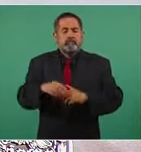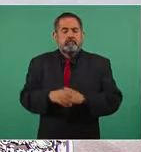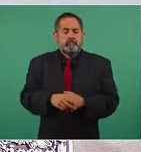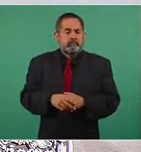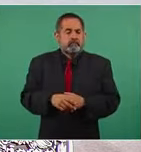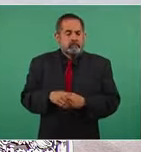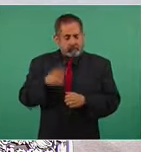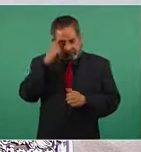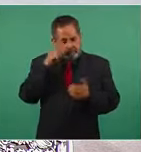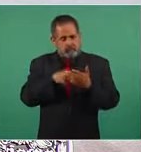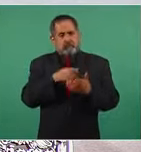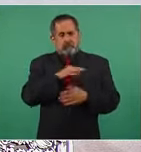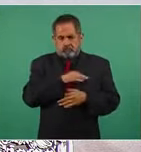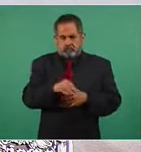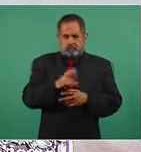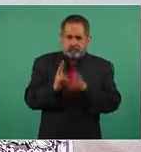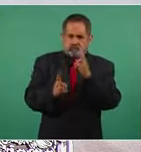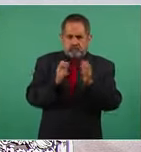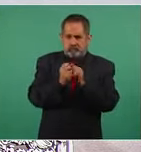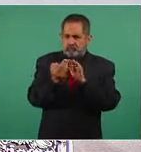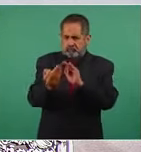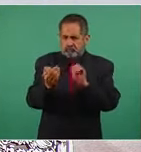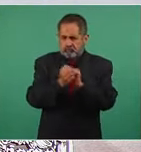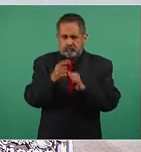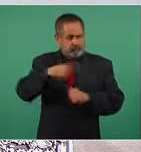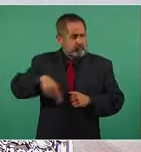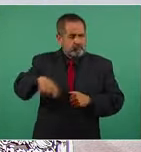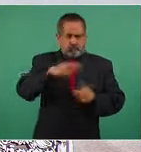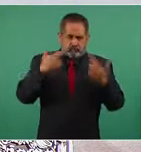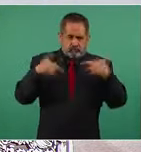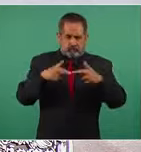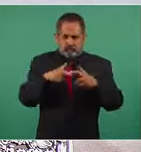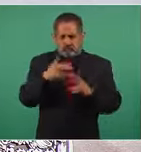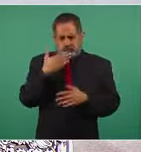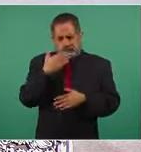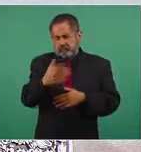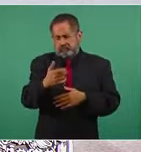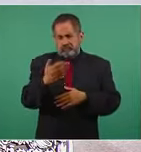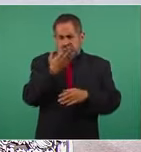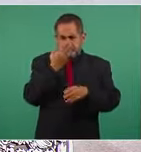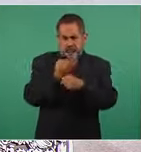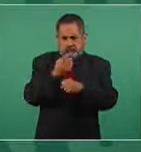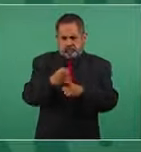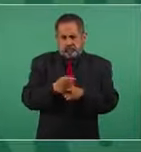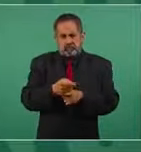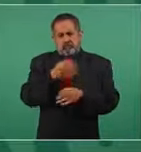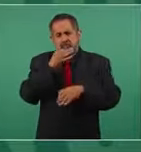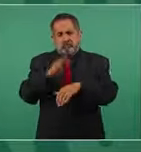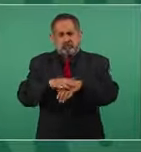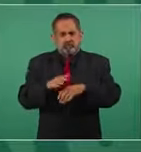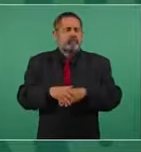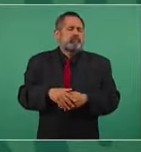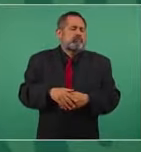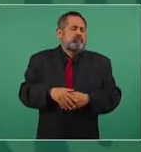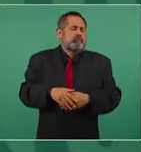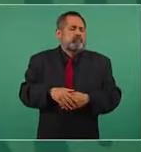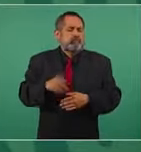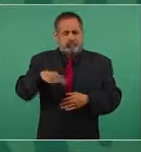seguramente ella personalmente los va a atender, que se les informe y ellos se van a